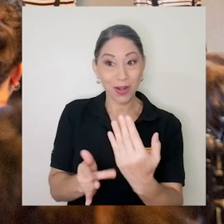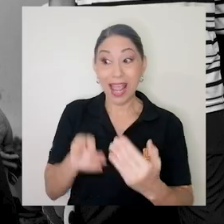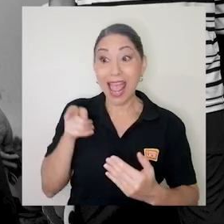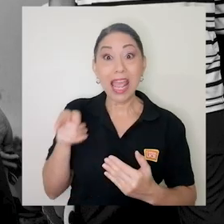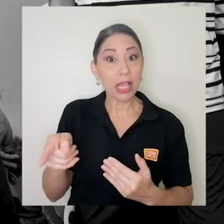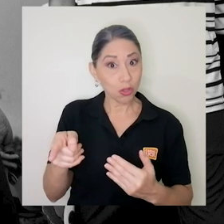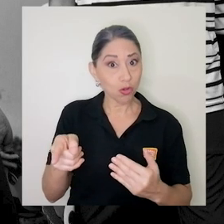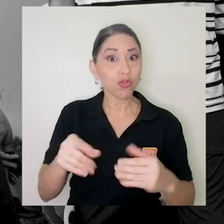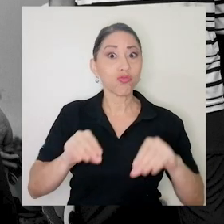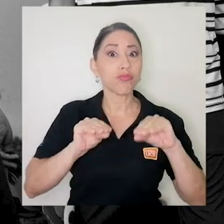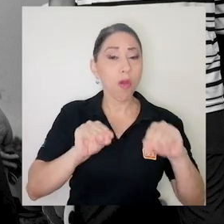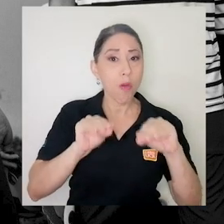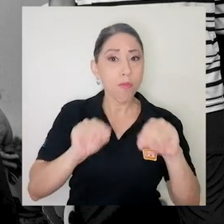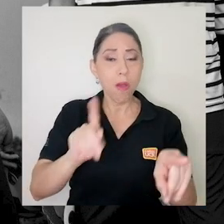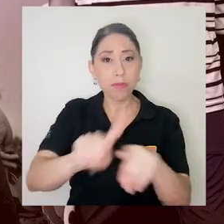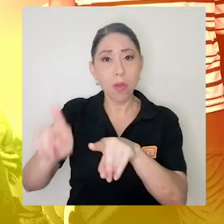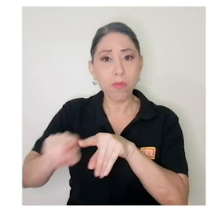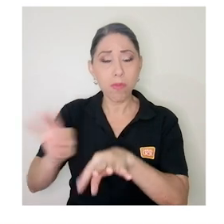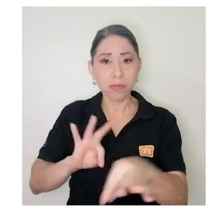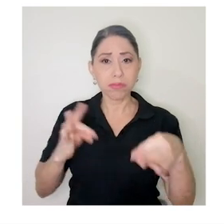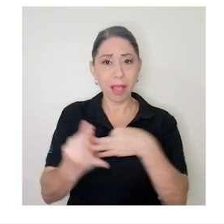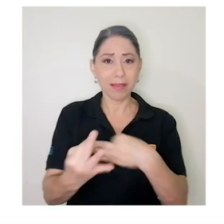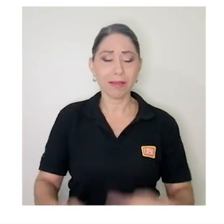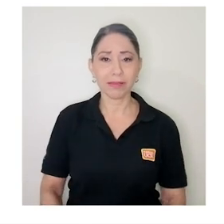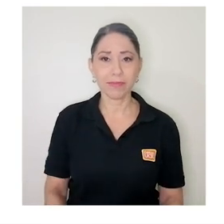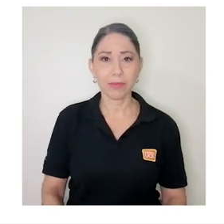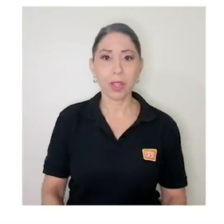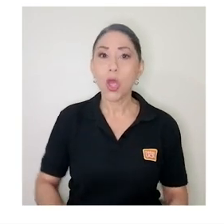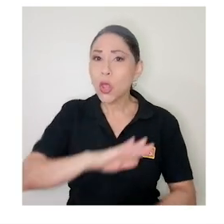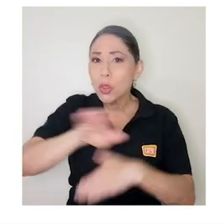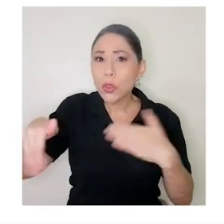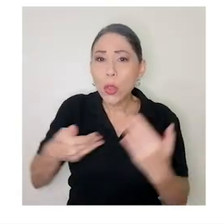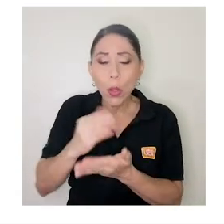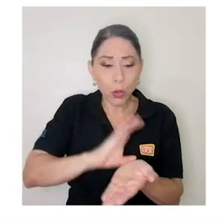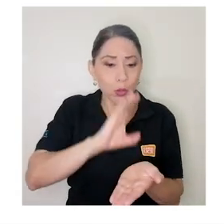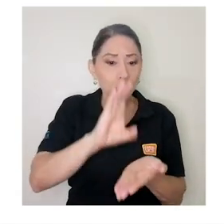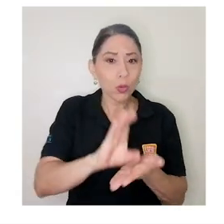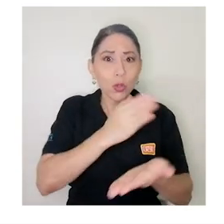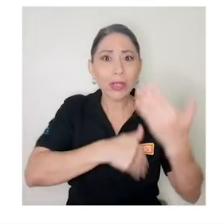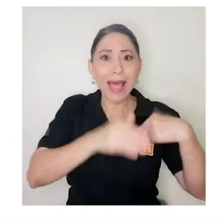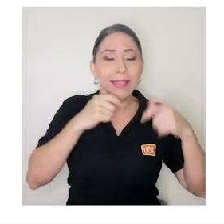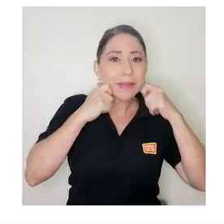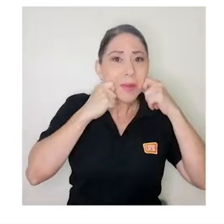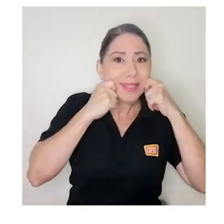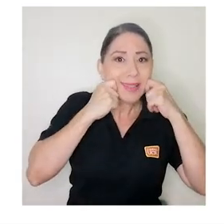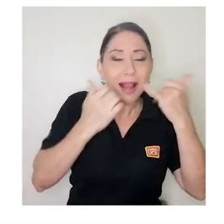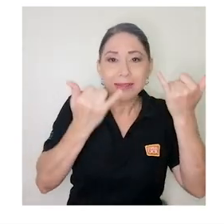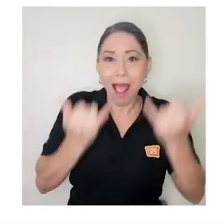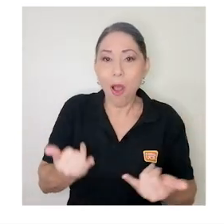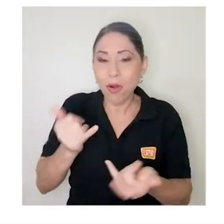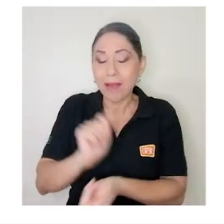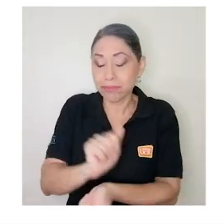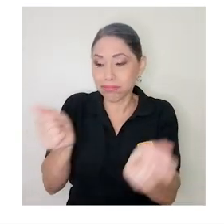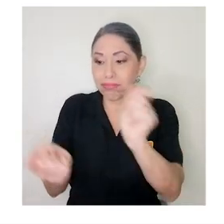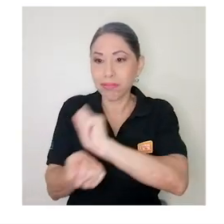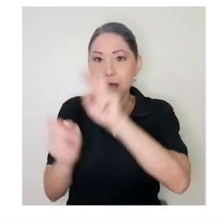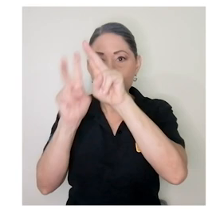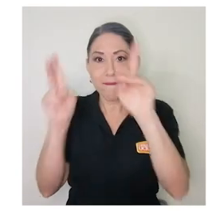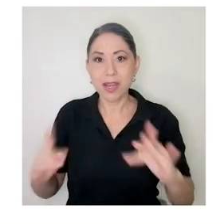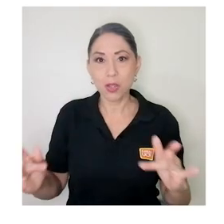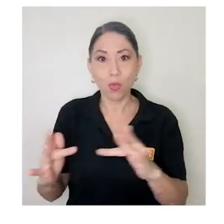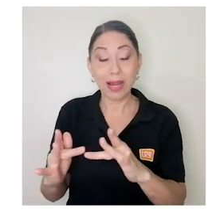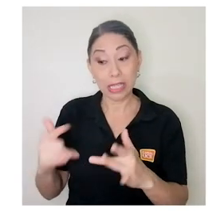brindando diversos talleres. Pasamos todos nuestros cursos de presenciales a virtuales. Para eso, bueno, yo me estuve